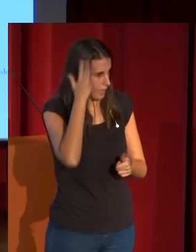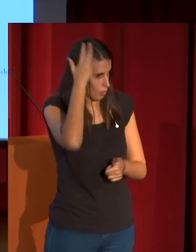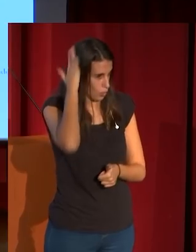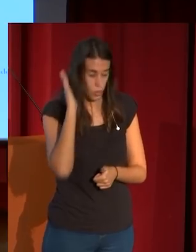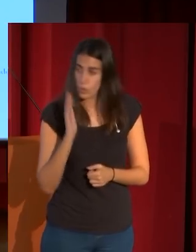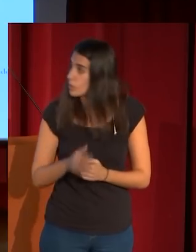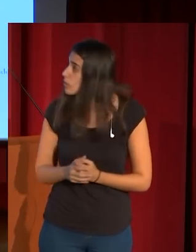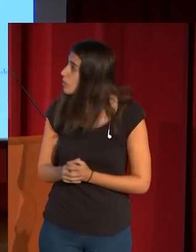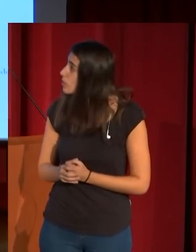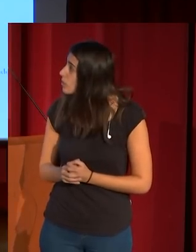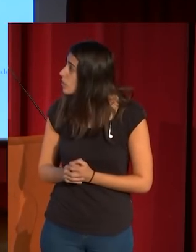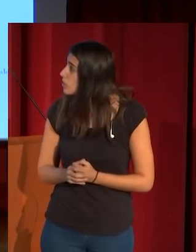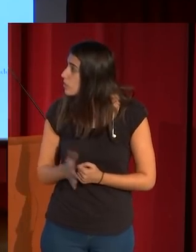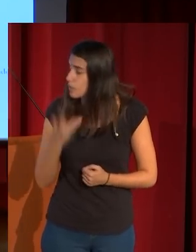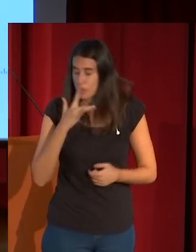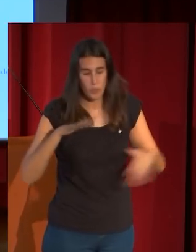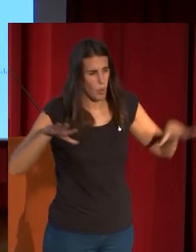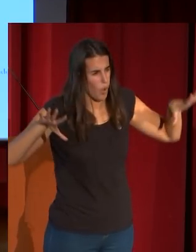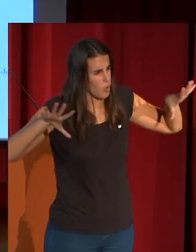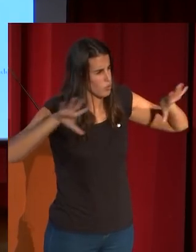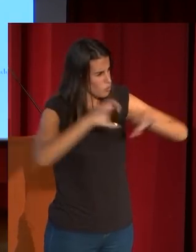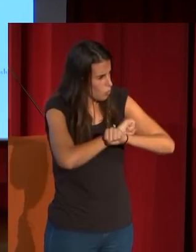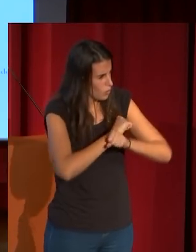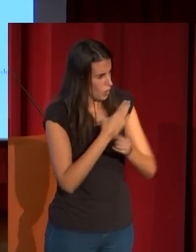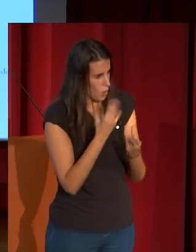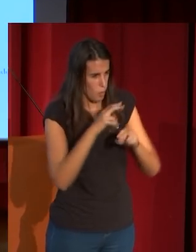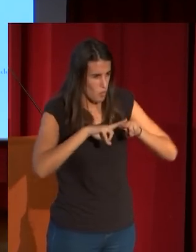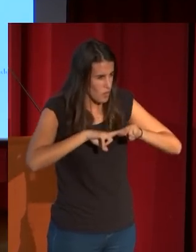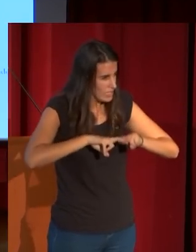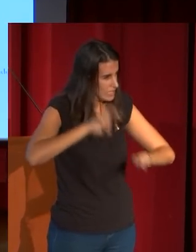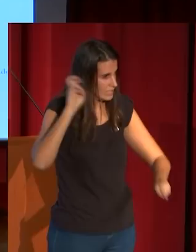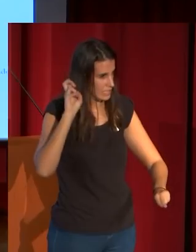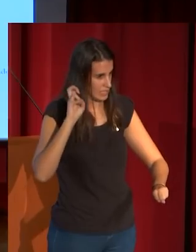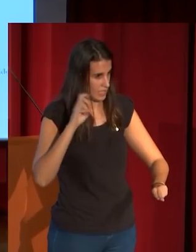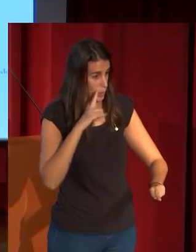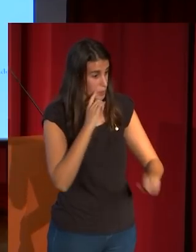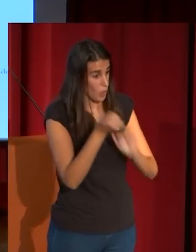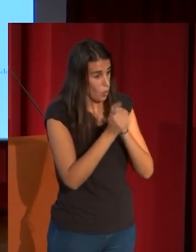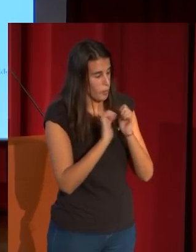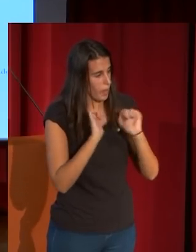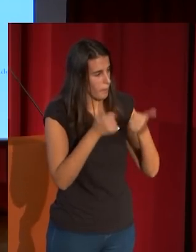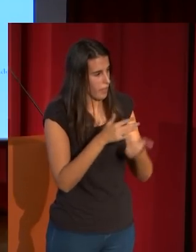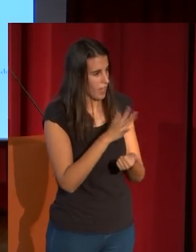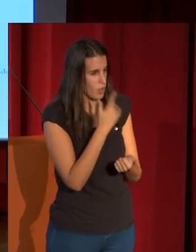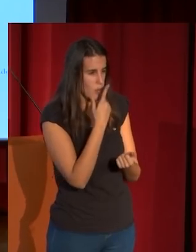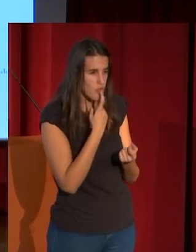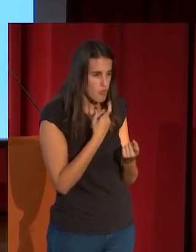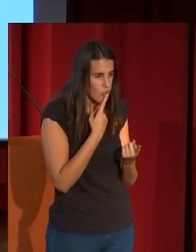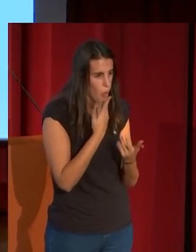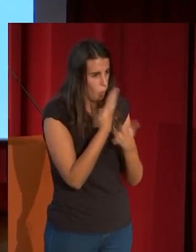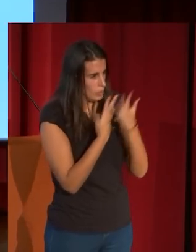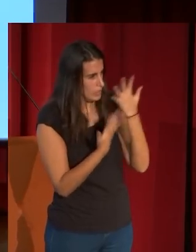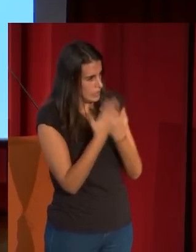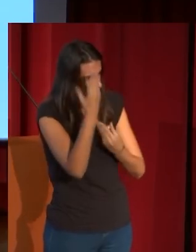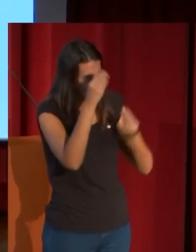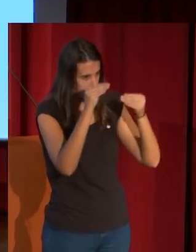sombras son todavía muy oscuras, ya veremos en el viejo desnudo al sol cómo son unas sombras ya de color rojizo cuatro años después.